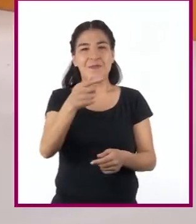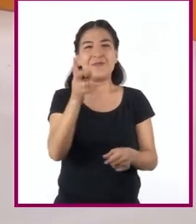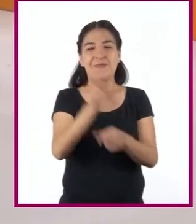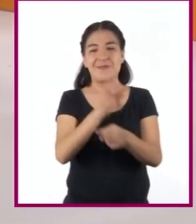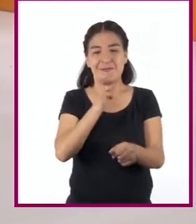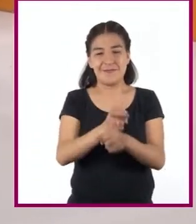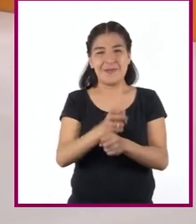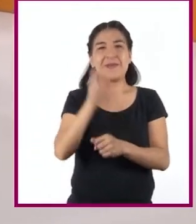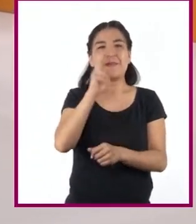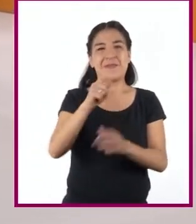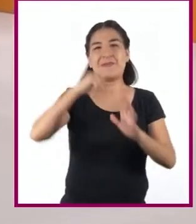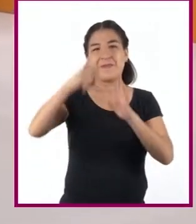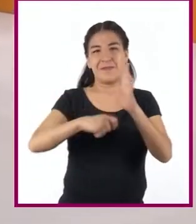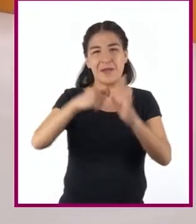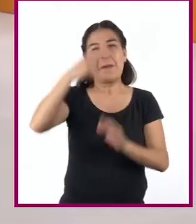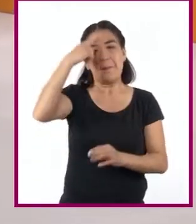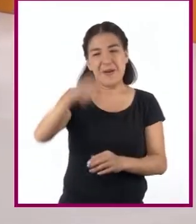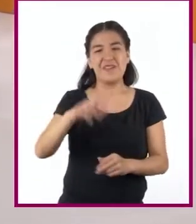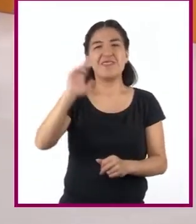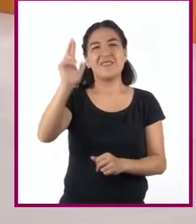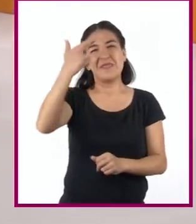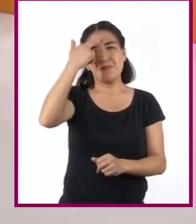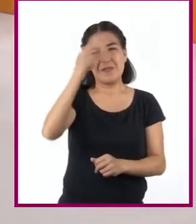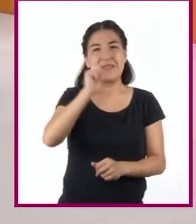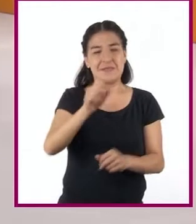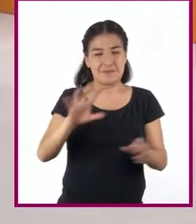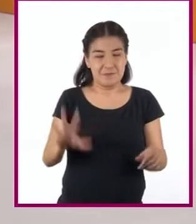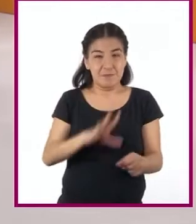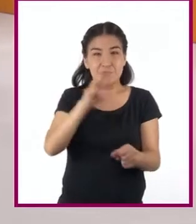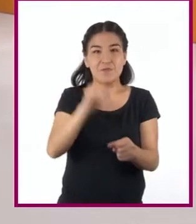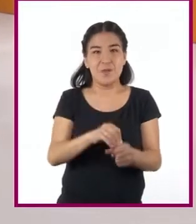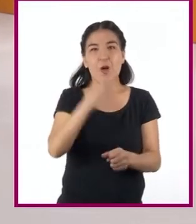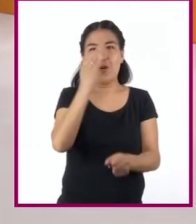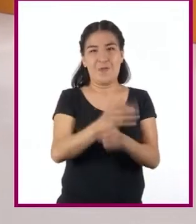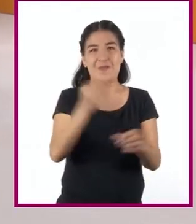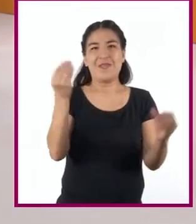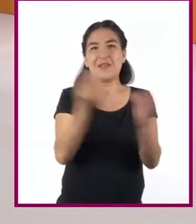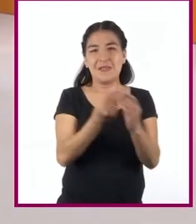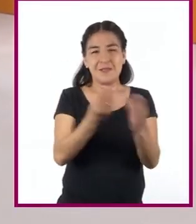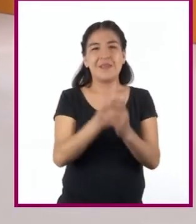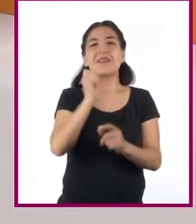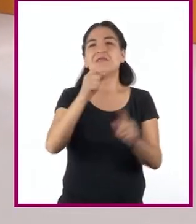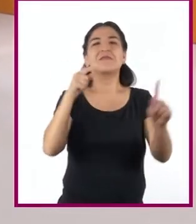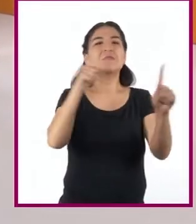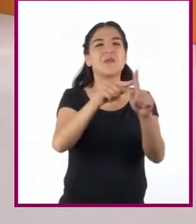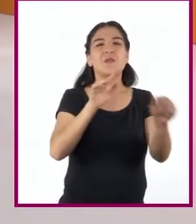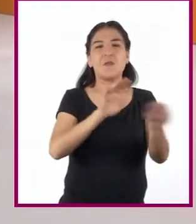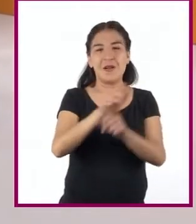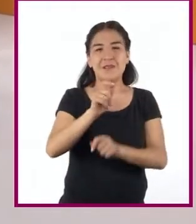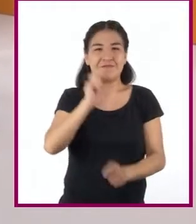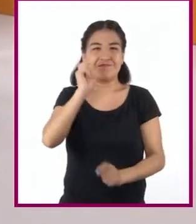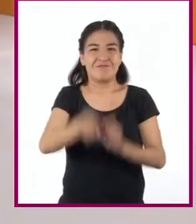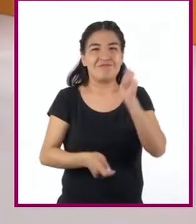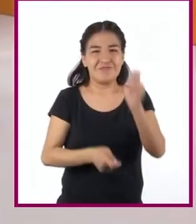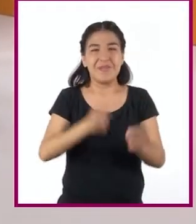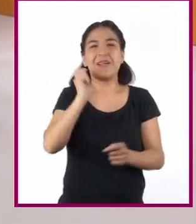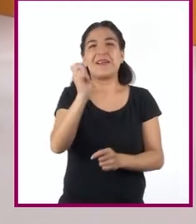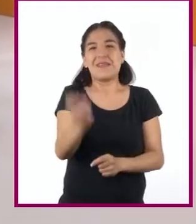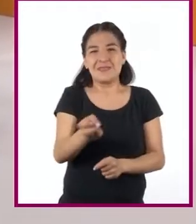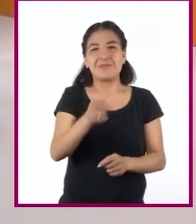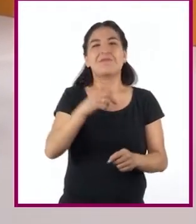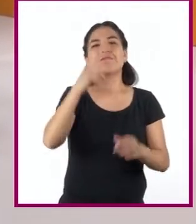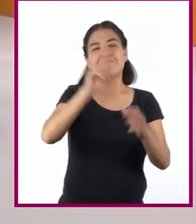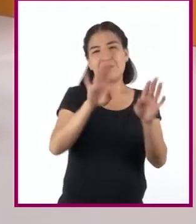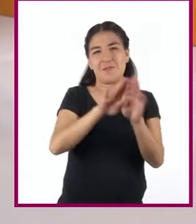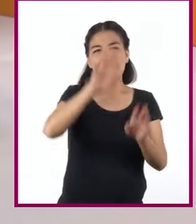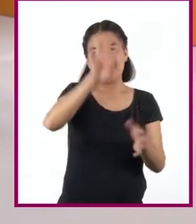este video para recordar que nuestro contenido en esta sesión se centra en la interpretación contenida en